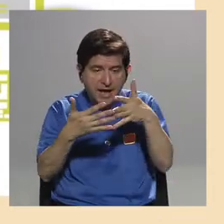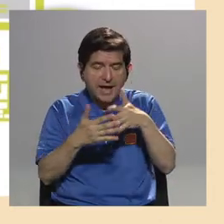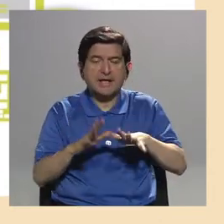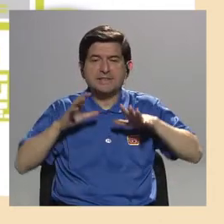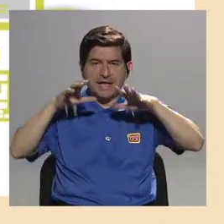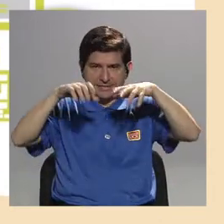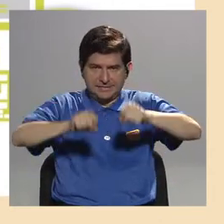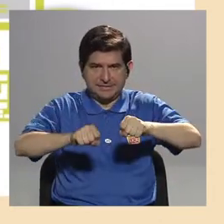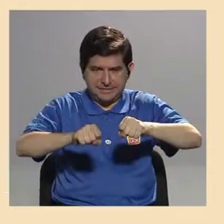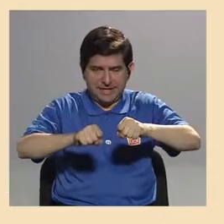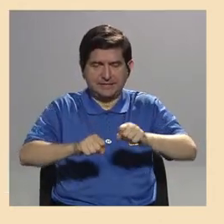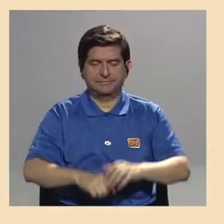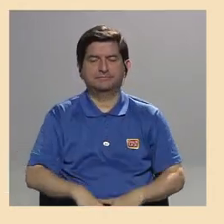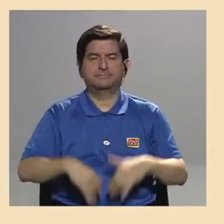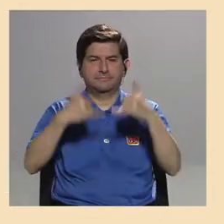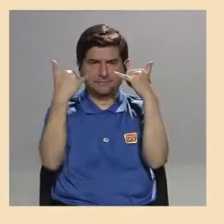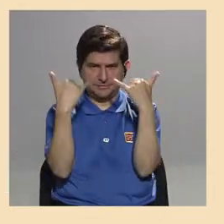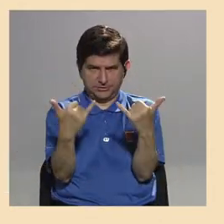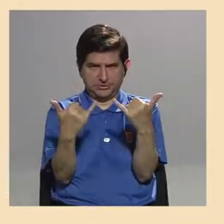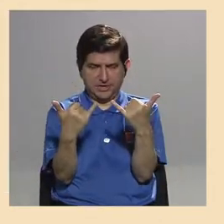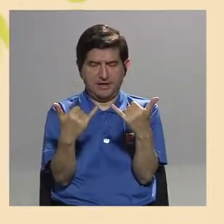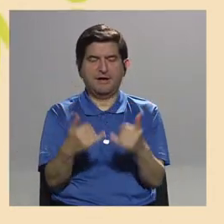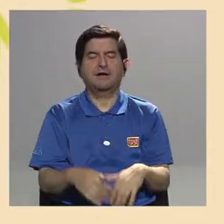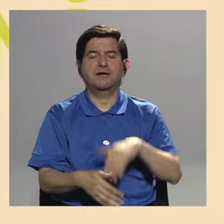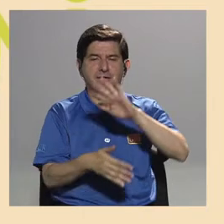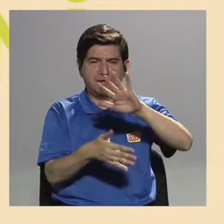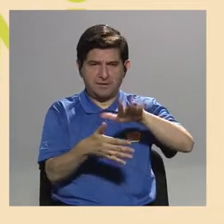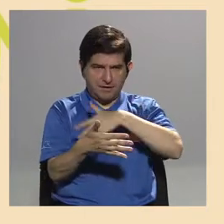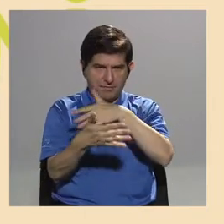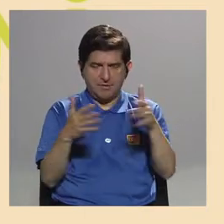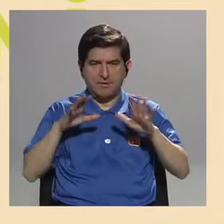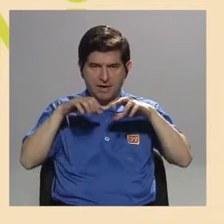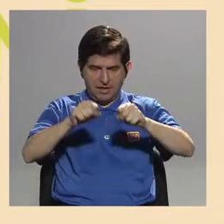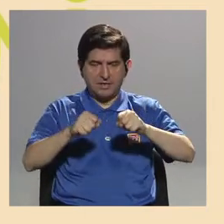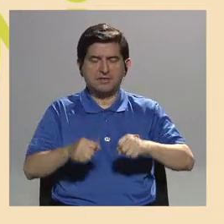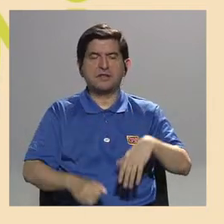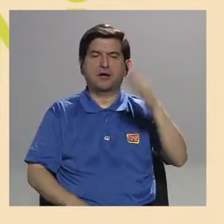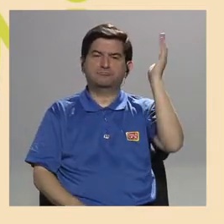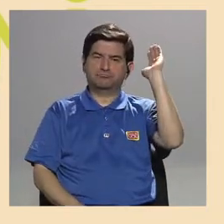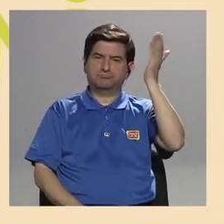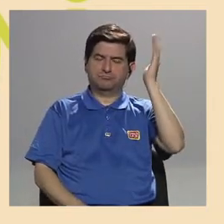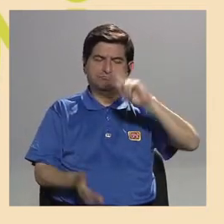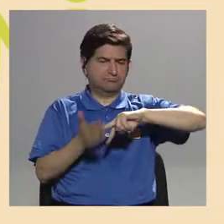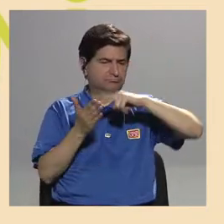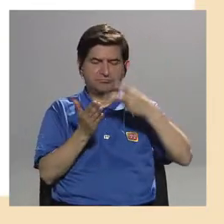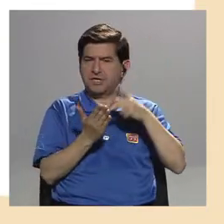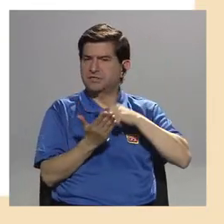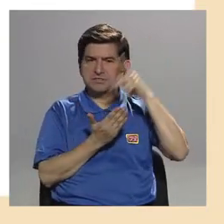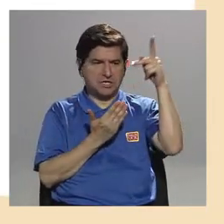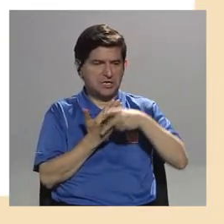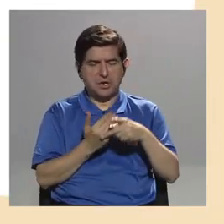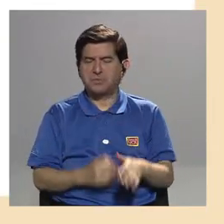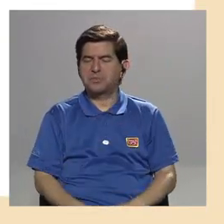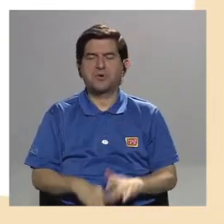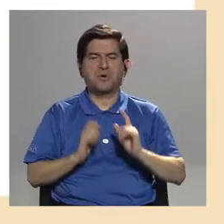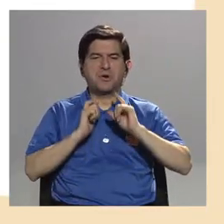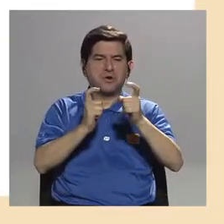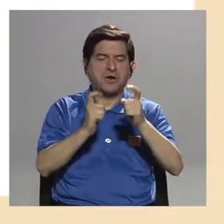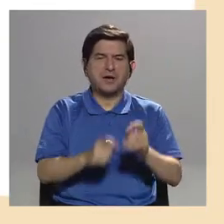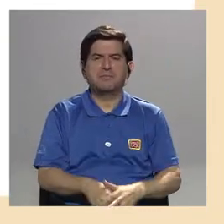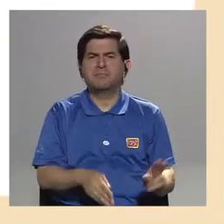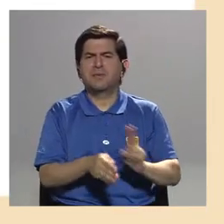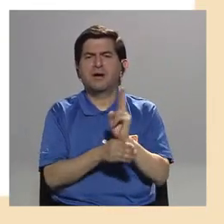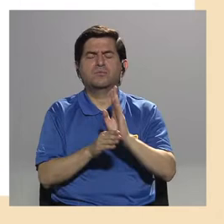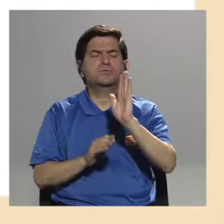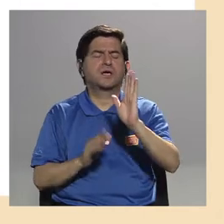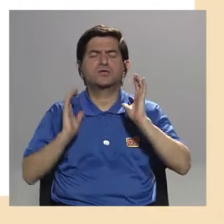cita con nosotros. Y entonces ya una vez agendada la cita, vienen, se les da la charla de en qué consiste el programa de donación, en